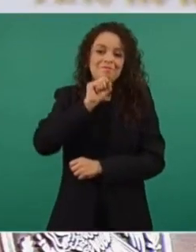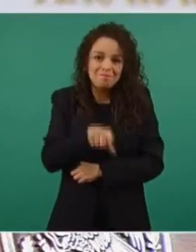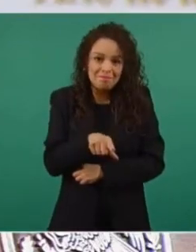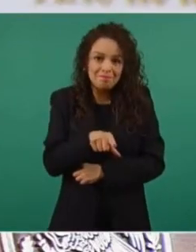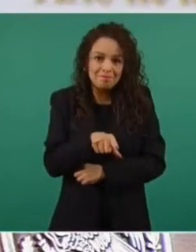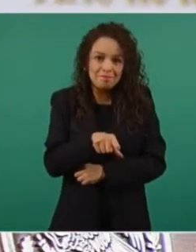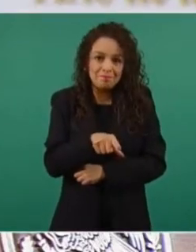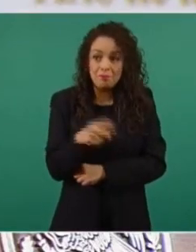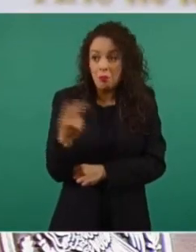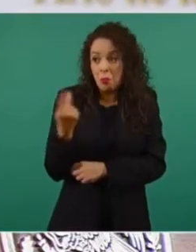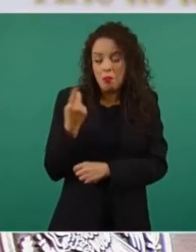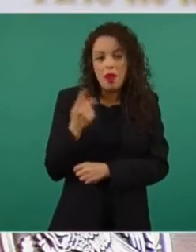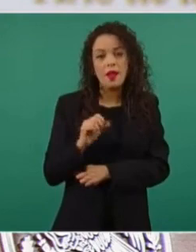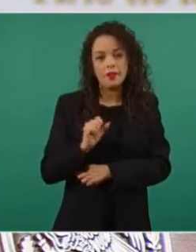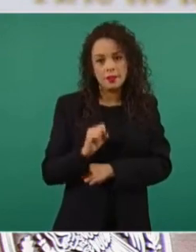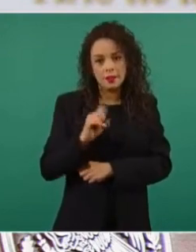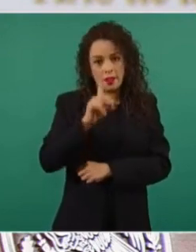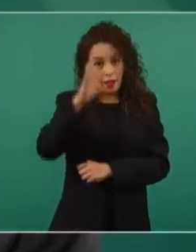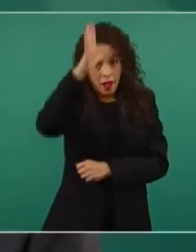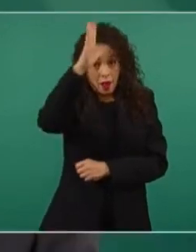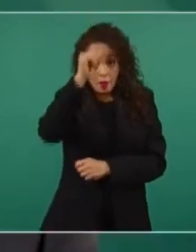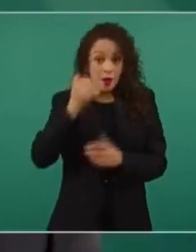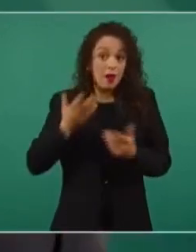Coincidimos. Por eso,